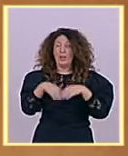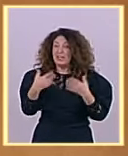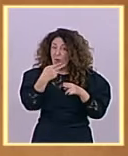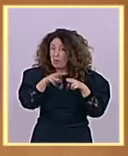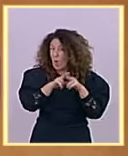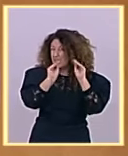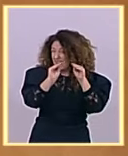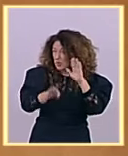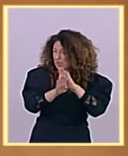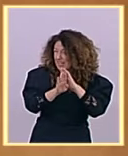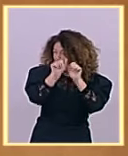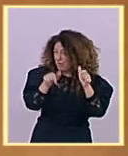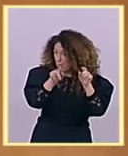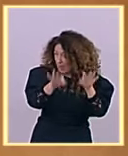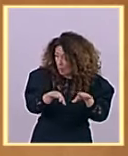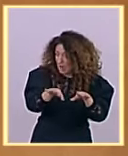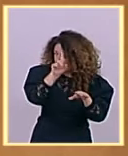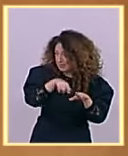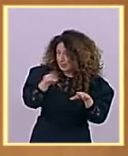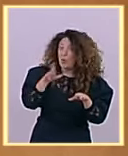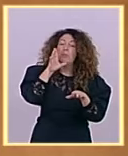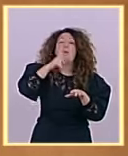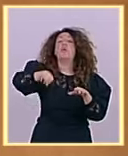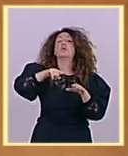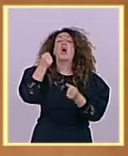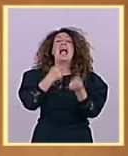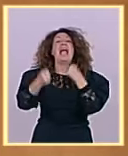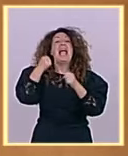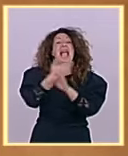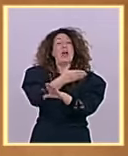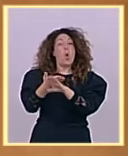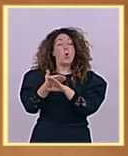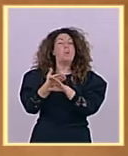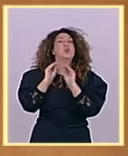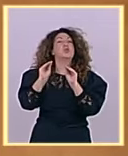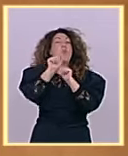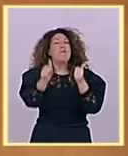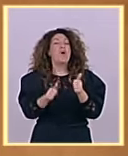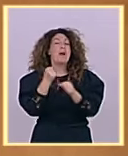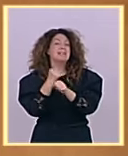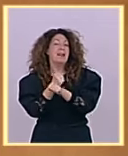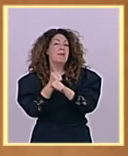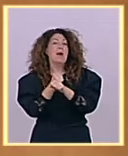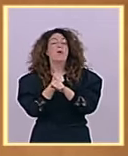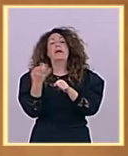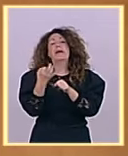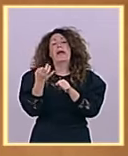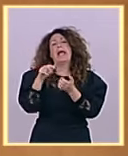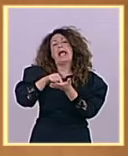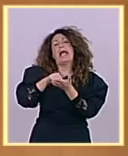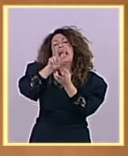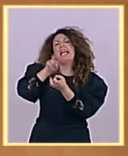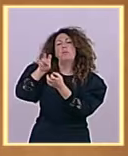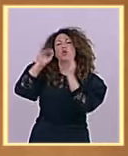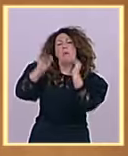practicado desde que llegaron a la oposición es justamente la bajada de impuestos. Se les olvida además que cuando ustedes llegan al gobierno